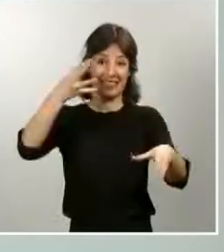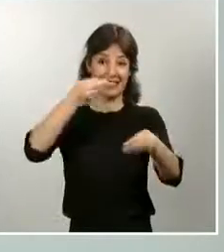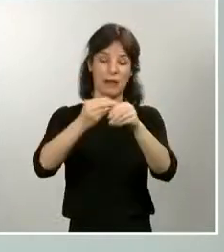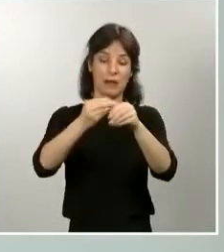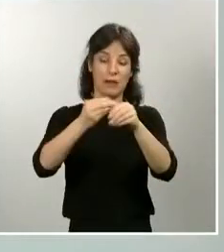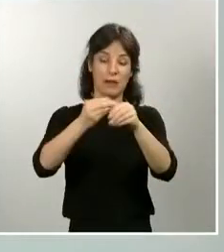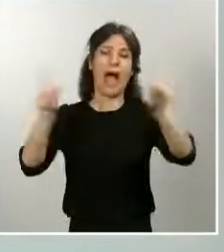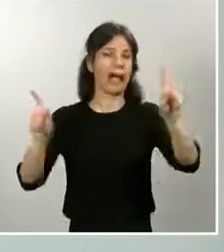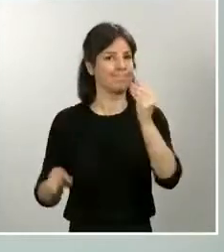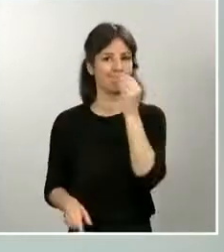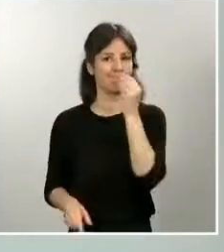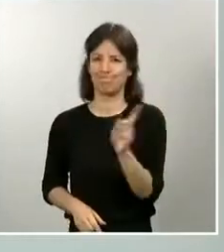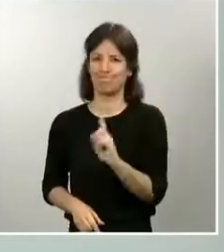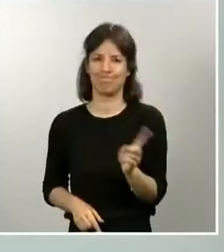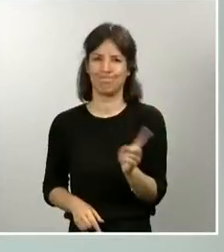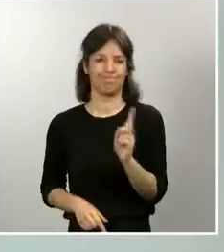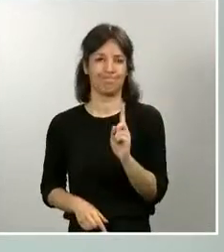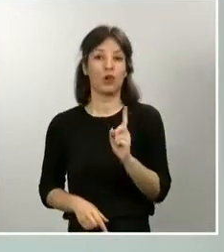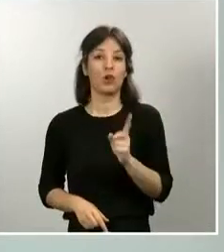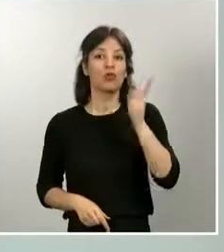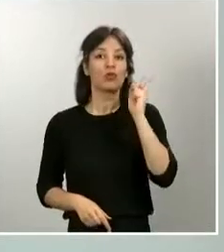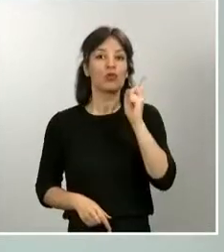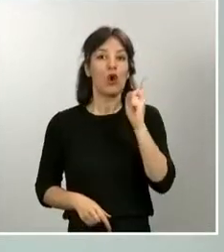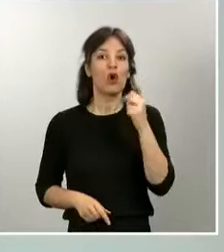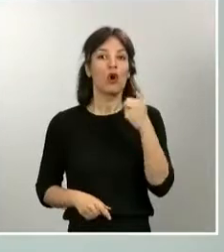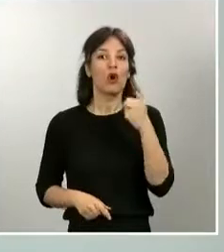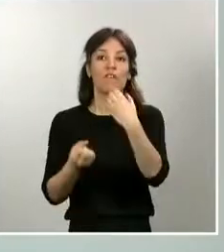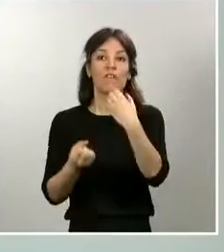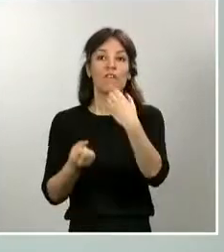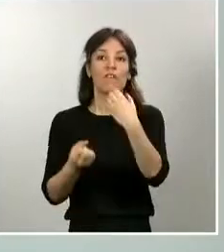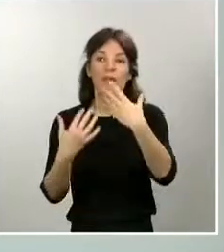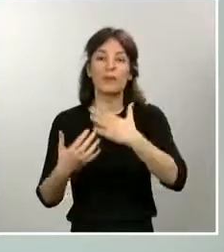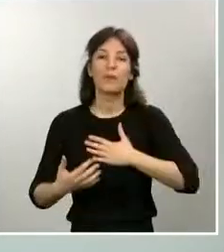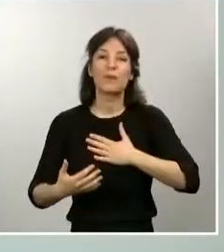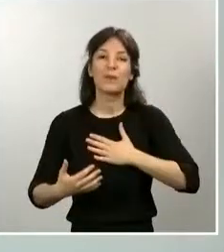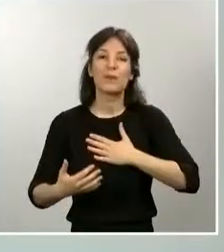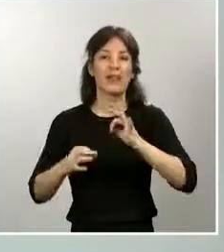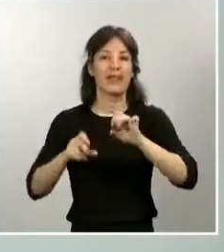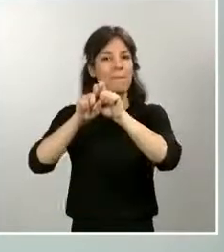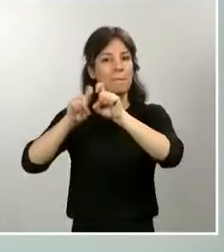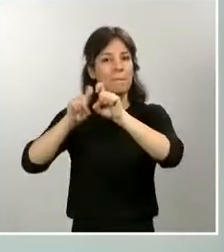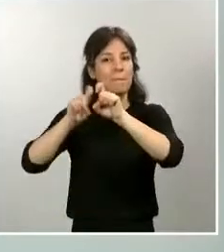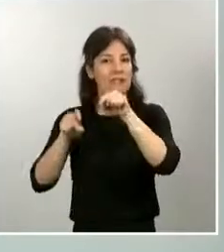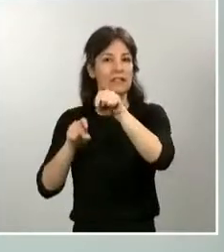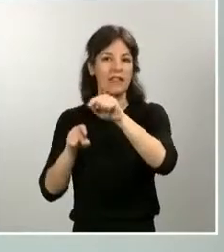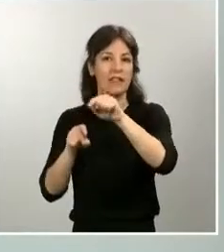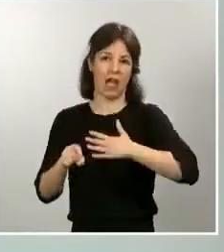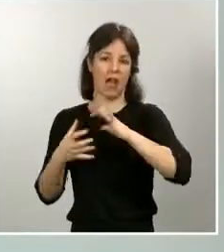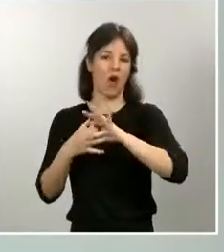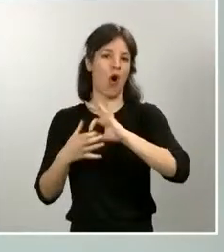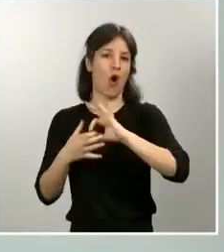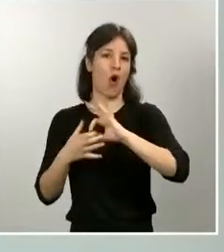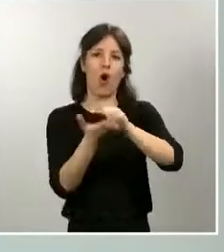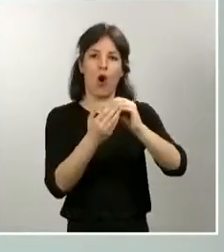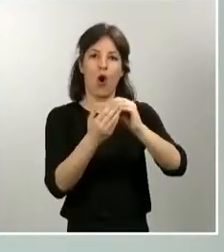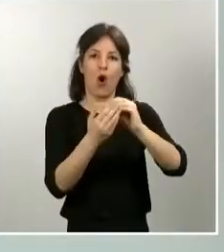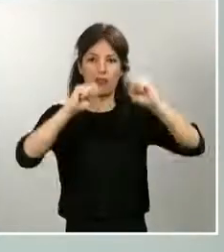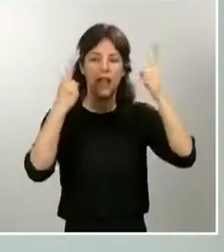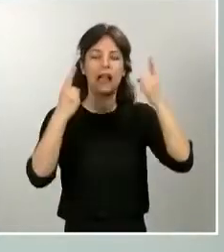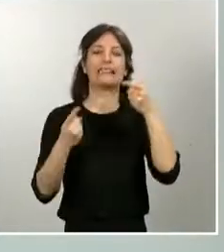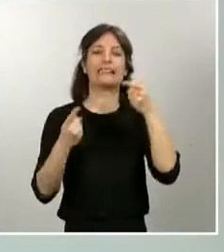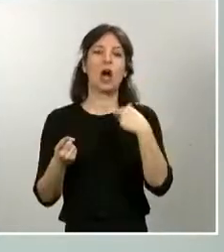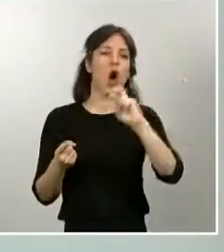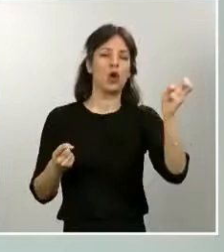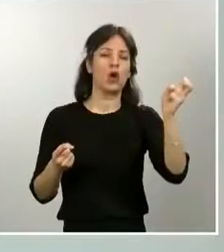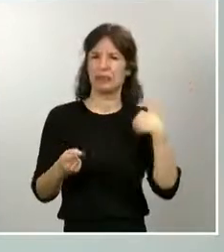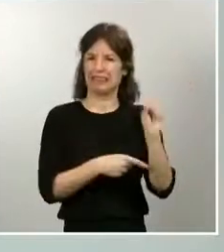haciendo caso únicamente a las informaciones que provengan de su empresa o de los medios y fuentes oficiales. Tenga en cuenta